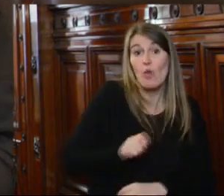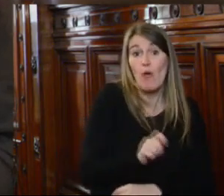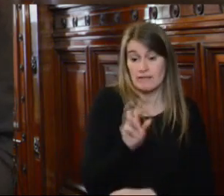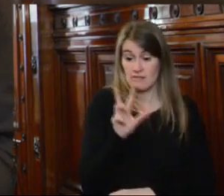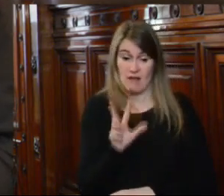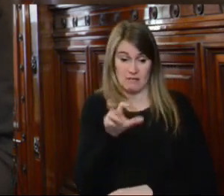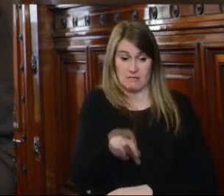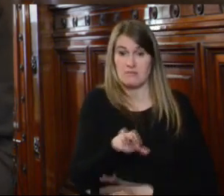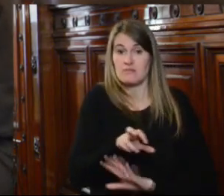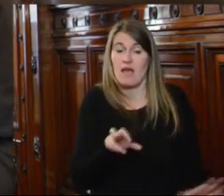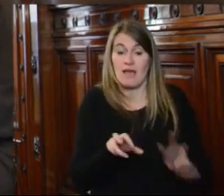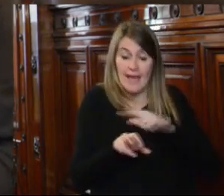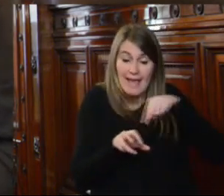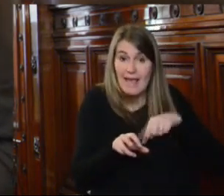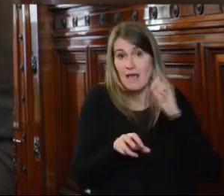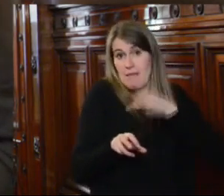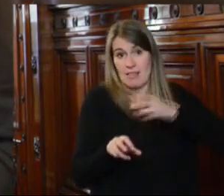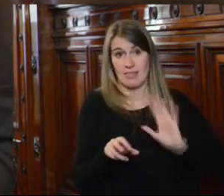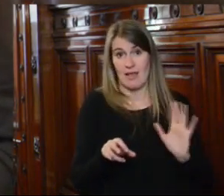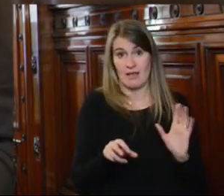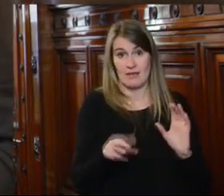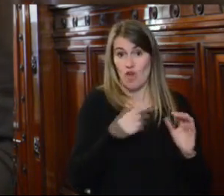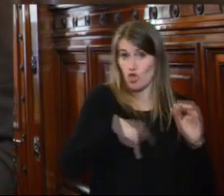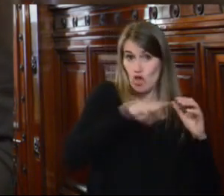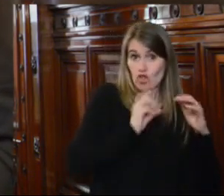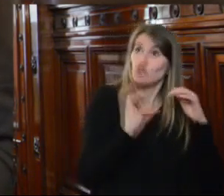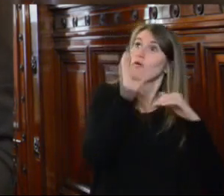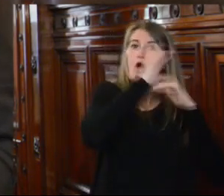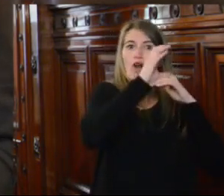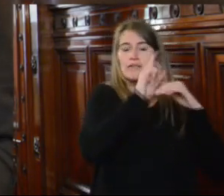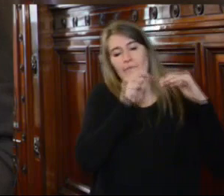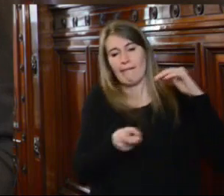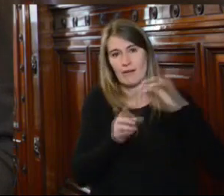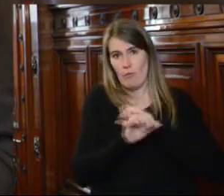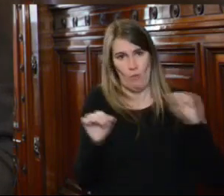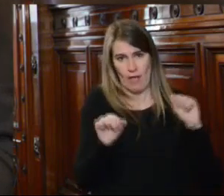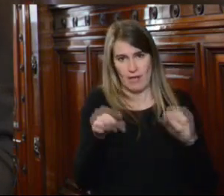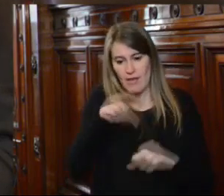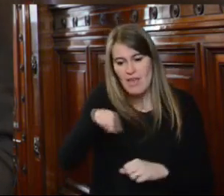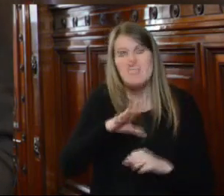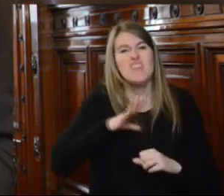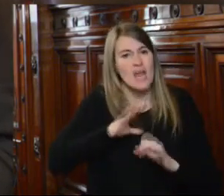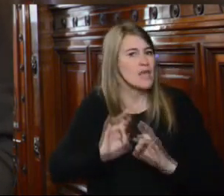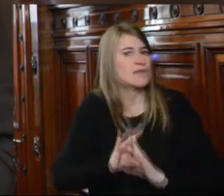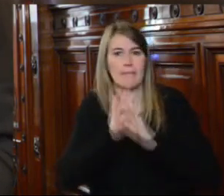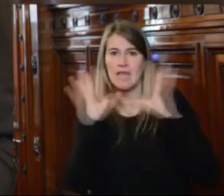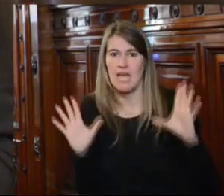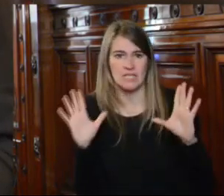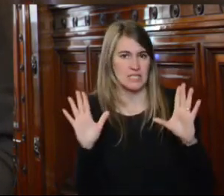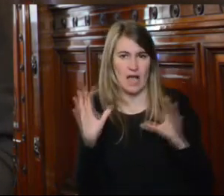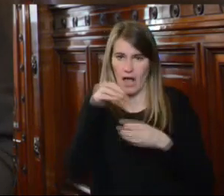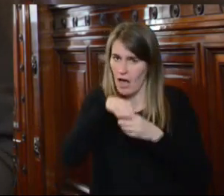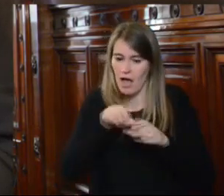y la independencia en las tres facetas que se conocen de los jueces independencia externa independencia interna e independencia